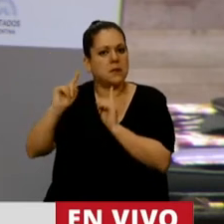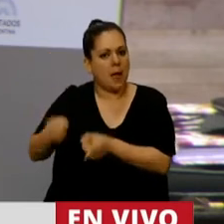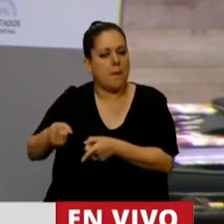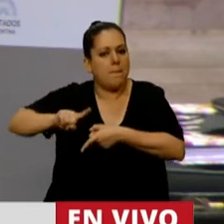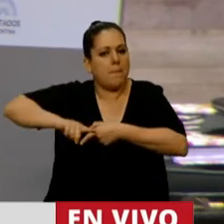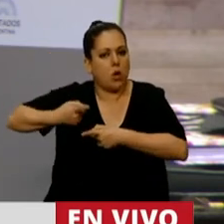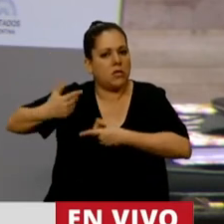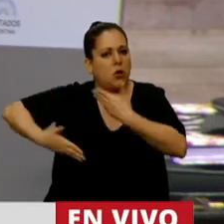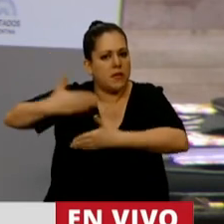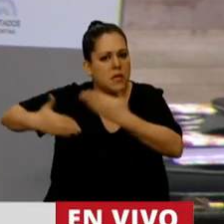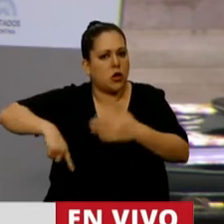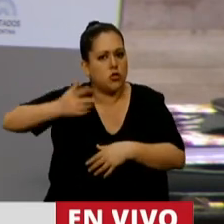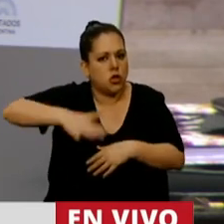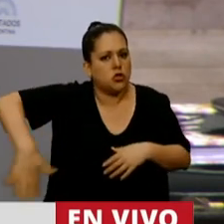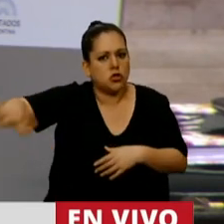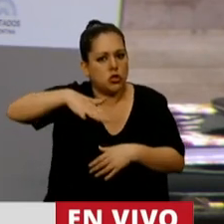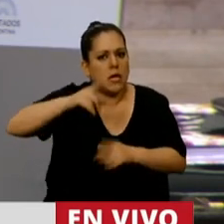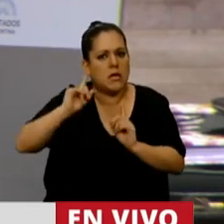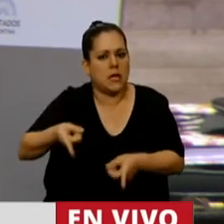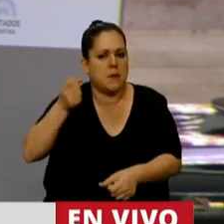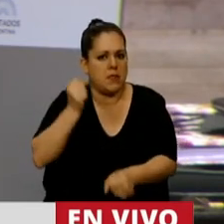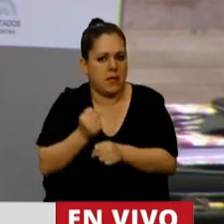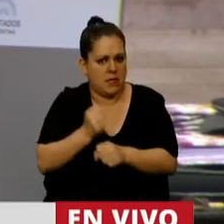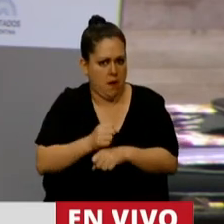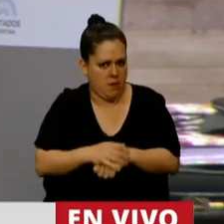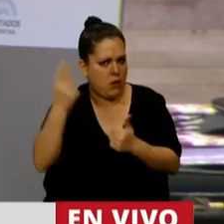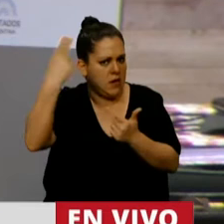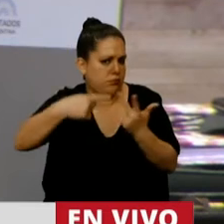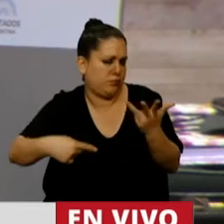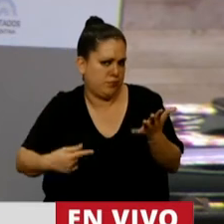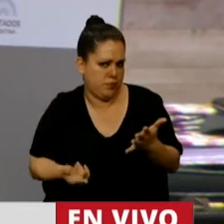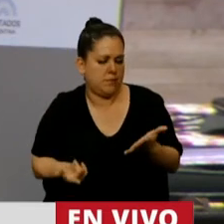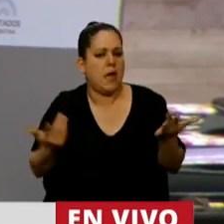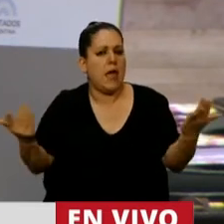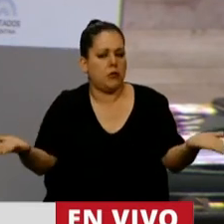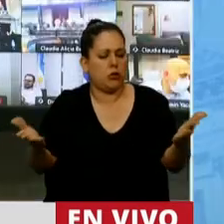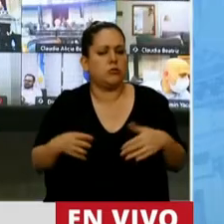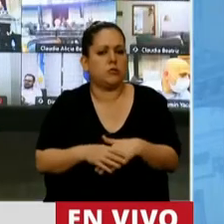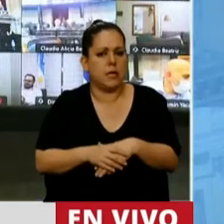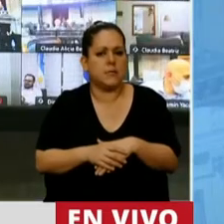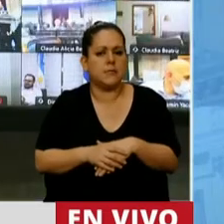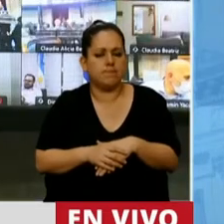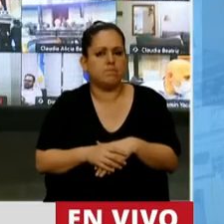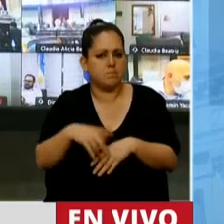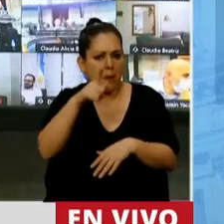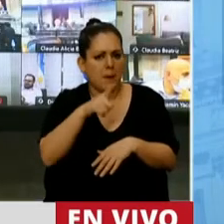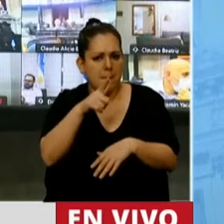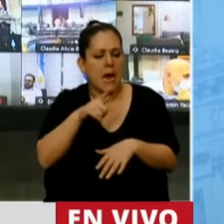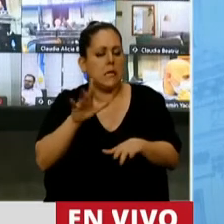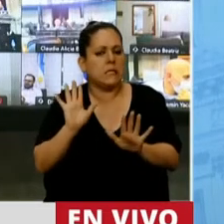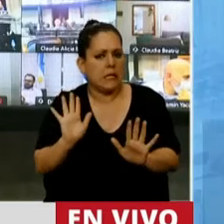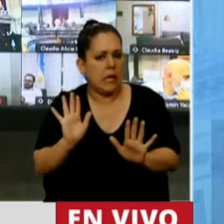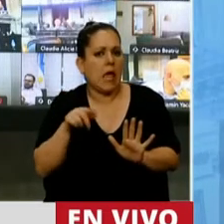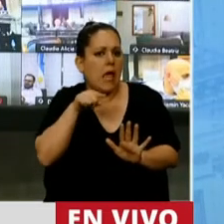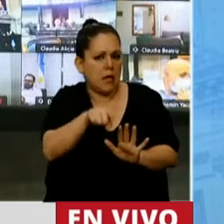políticas en desarrollo social y en trabajo, entre otras. Entonces, me parece que esto también